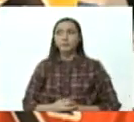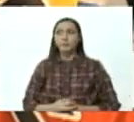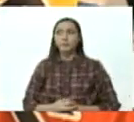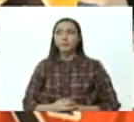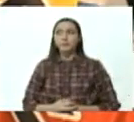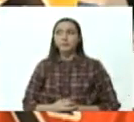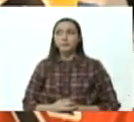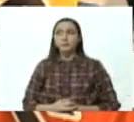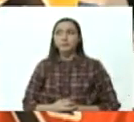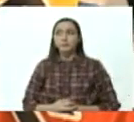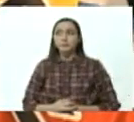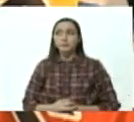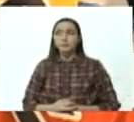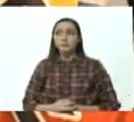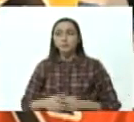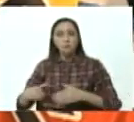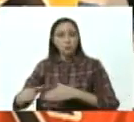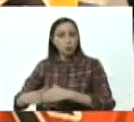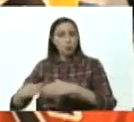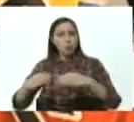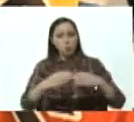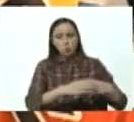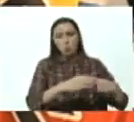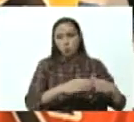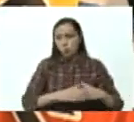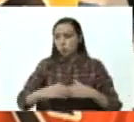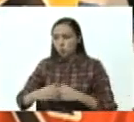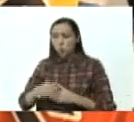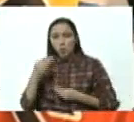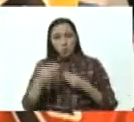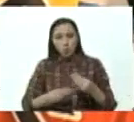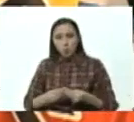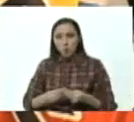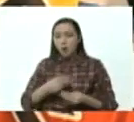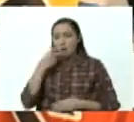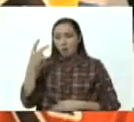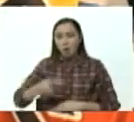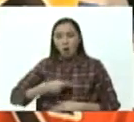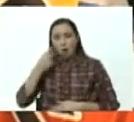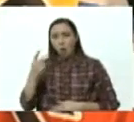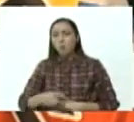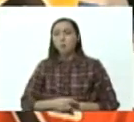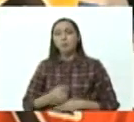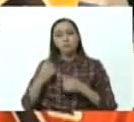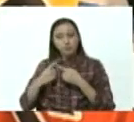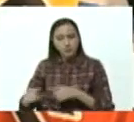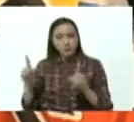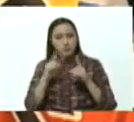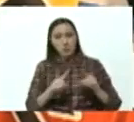ahí están los partidos con fin las organizaciones con fines políticos los partidos políticos